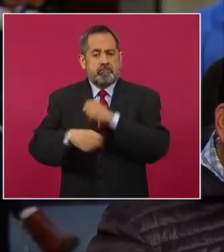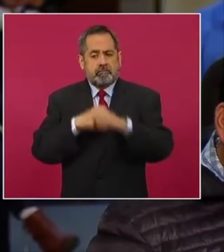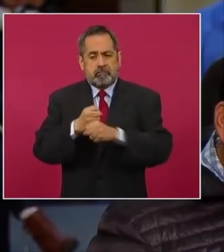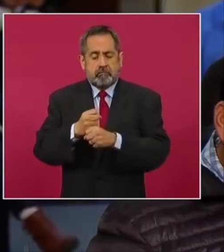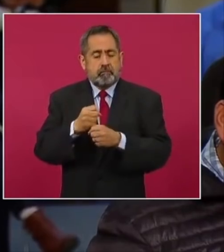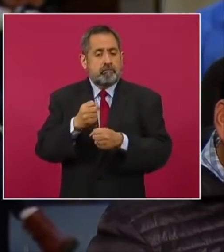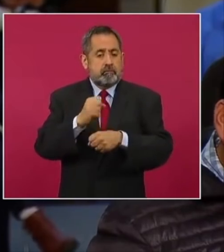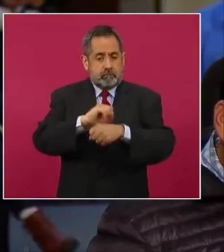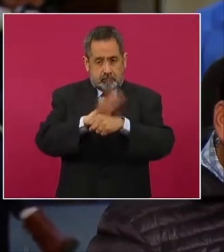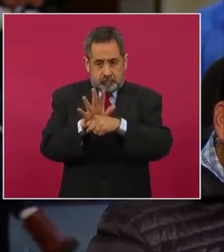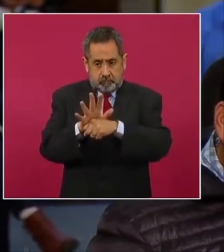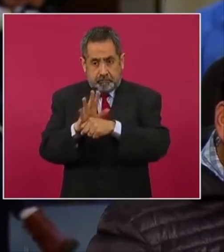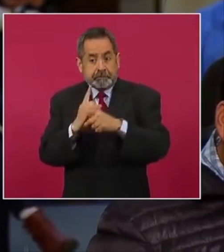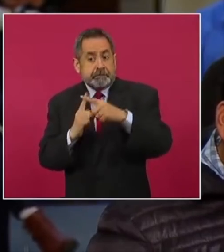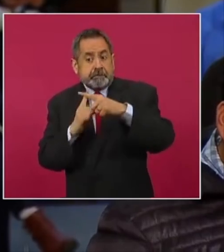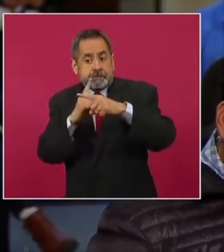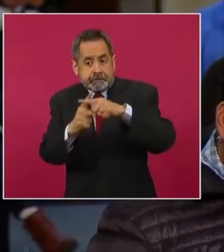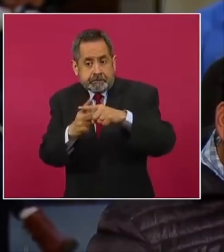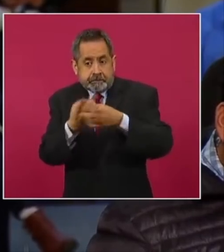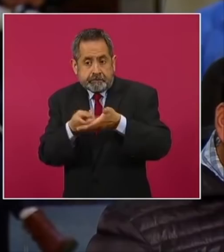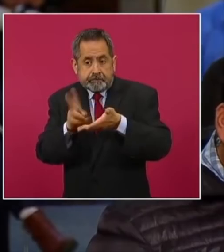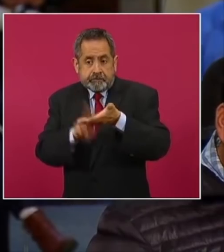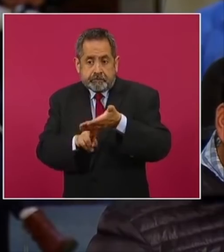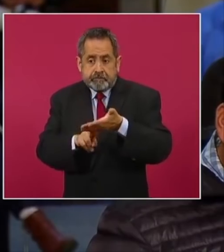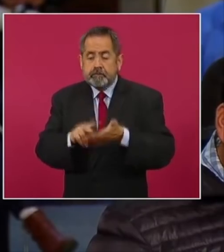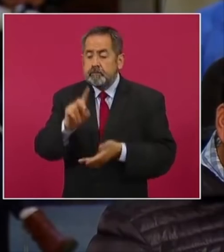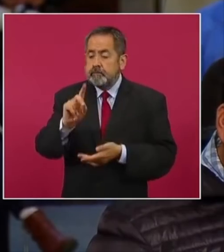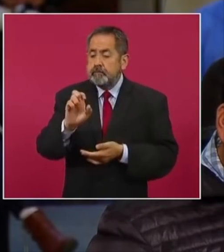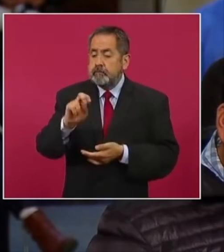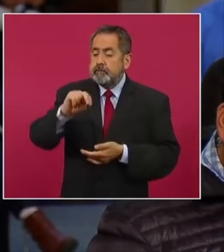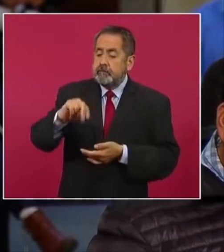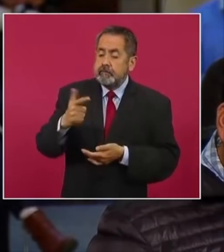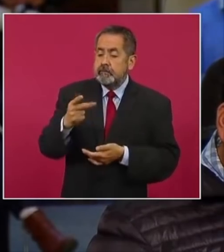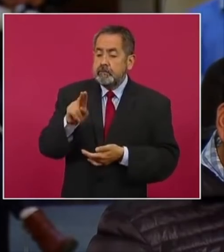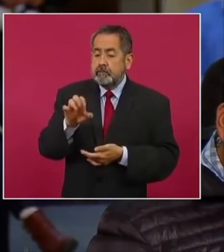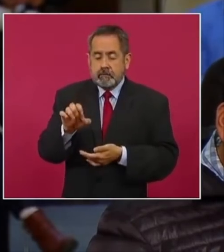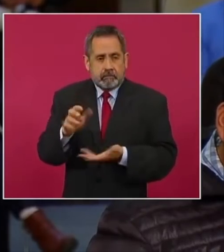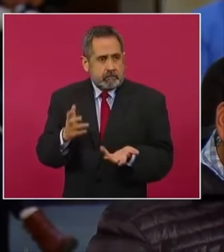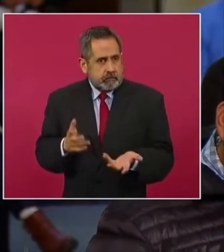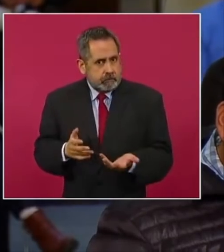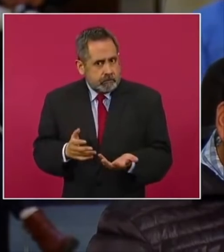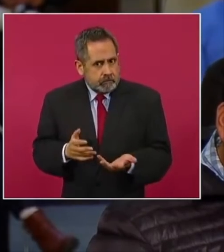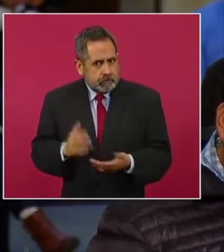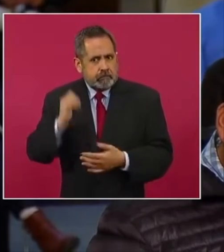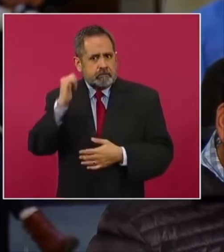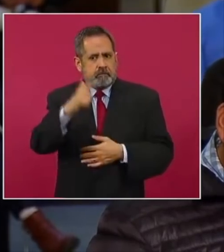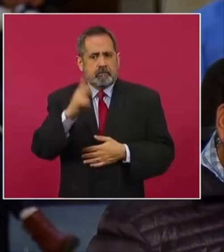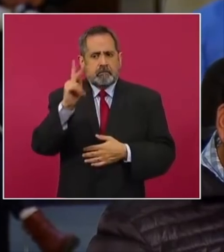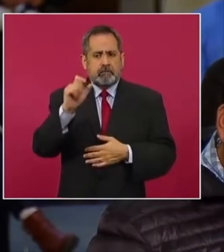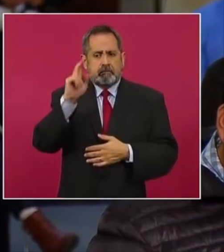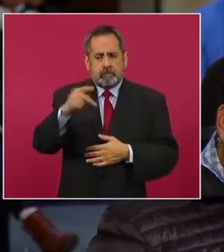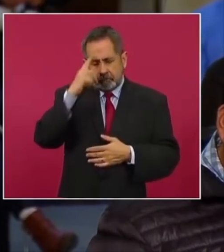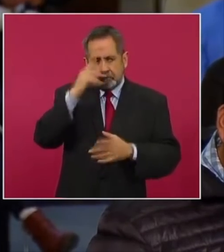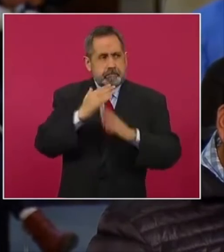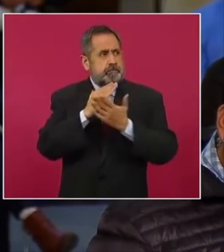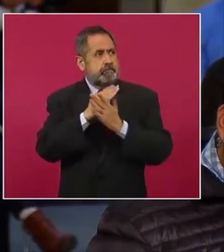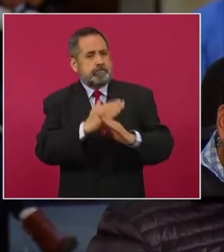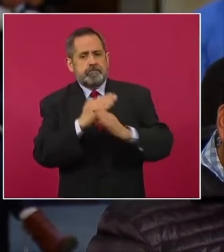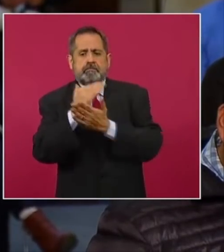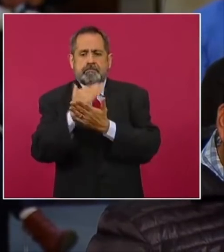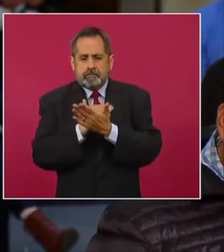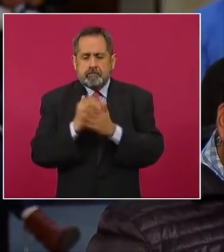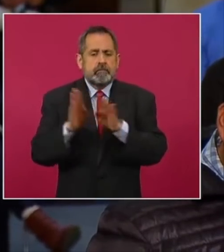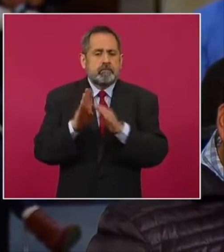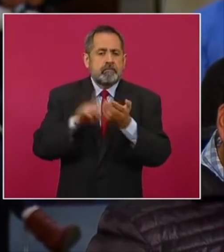COVID-dengue. Entonces, a ver si se tiene algún plan especial para enfrentar esta situación en todo el país, ¿no? O